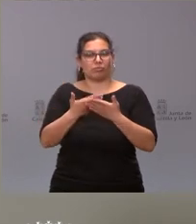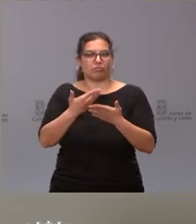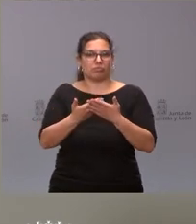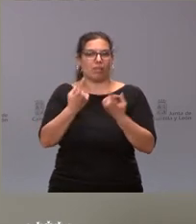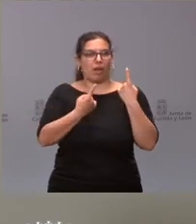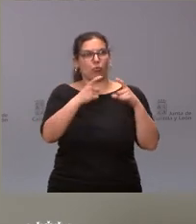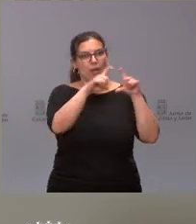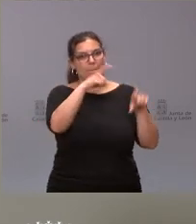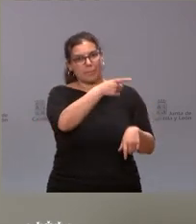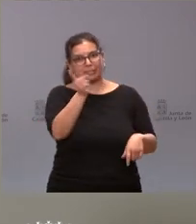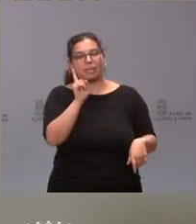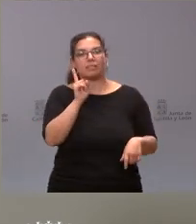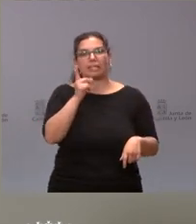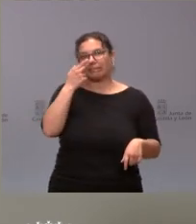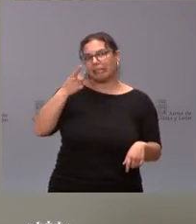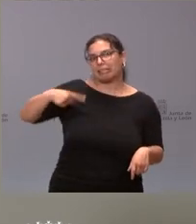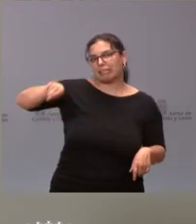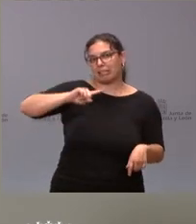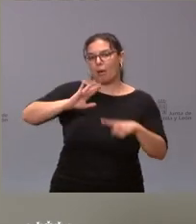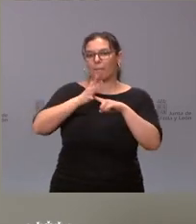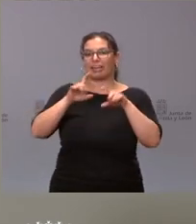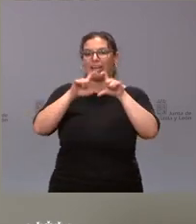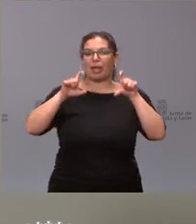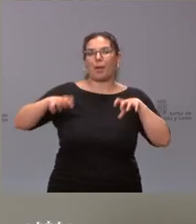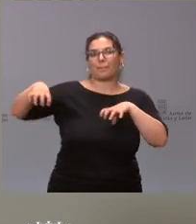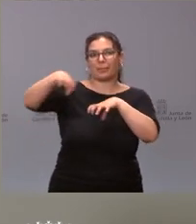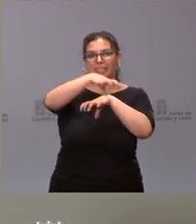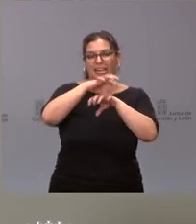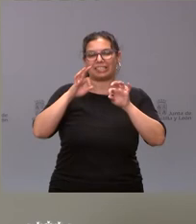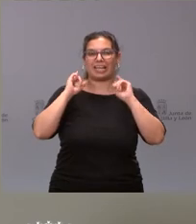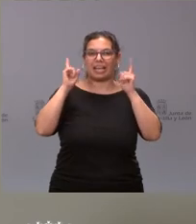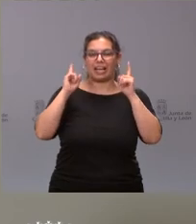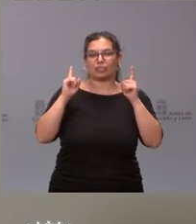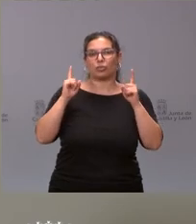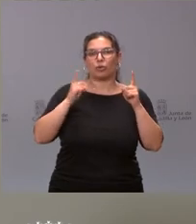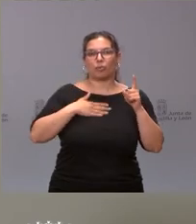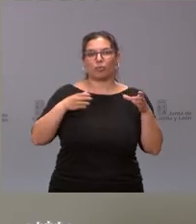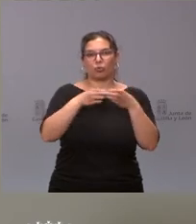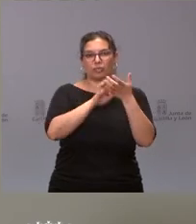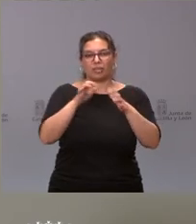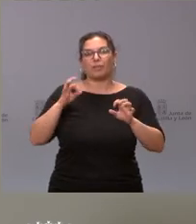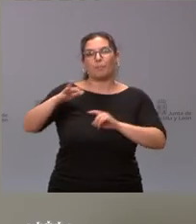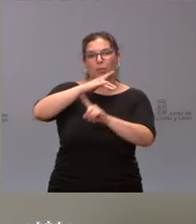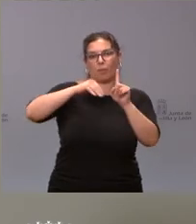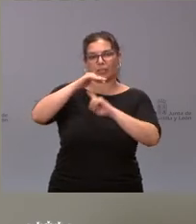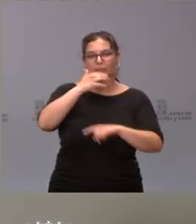empresas en esos parques empresariales en este caso en el parque empresarial de la Junta de Castilla y León del Medio Ambiente